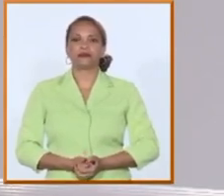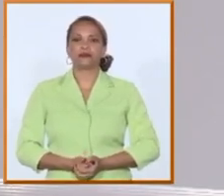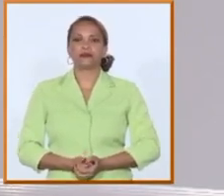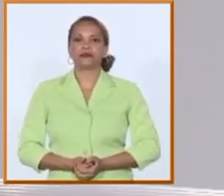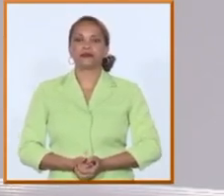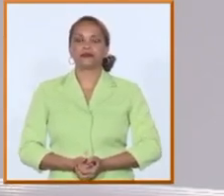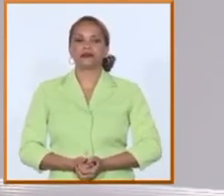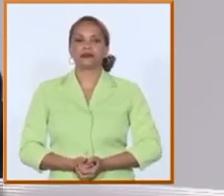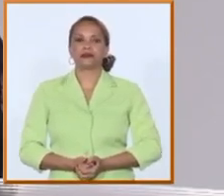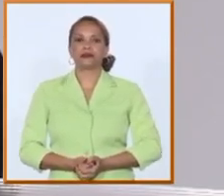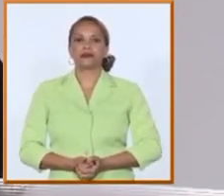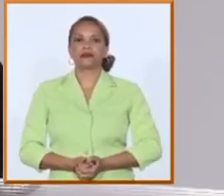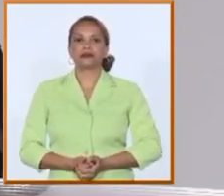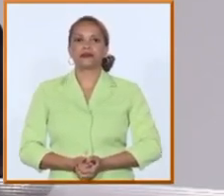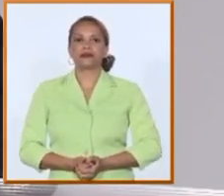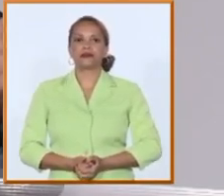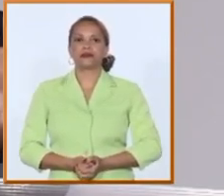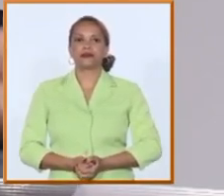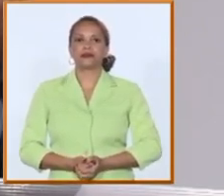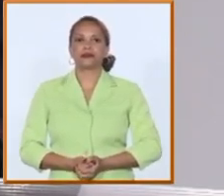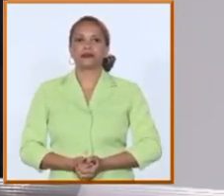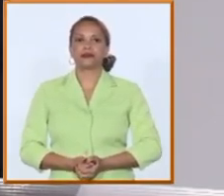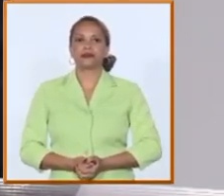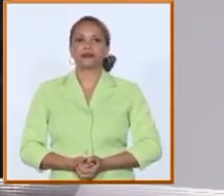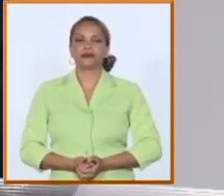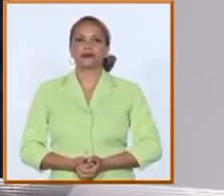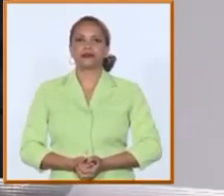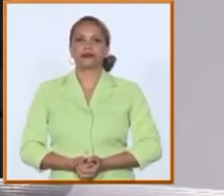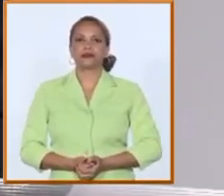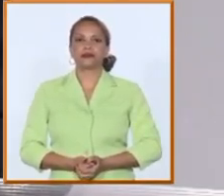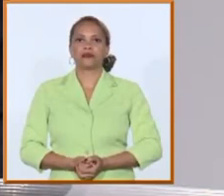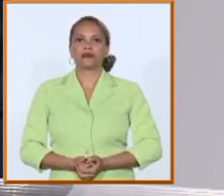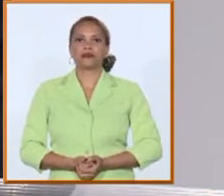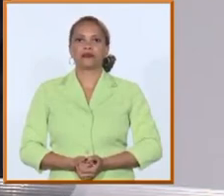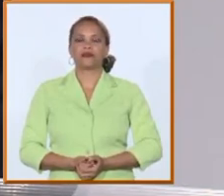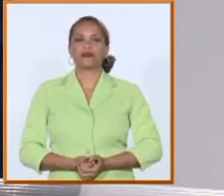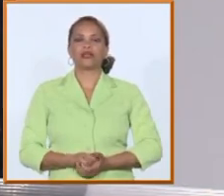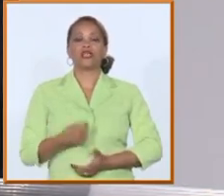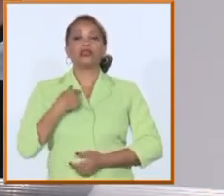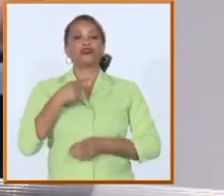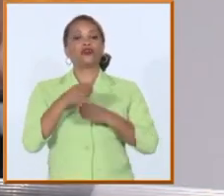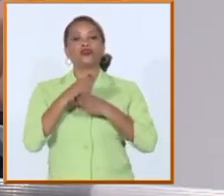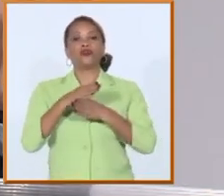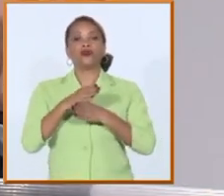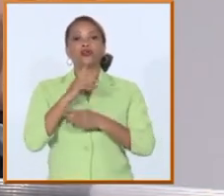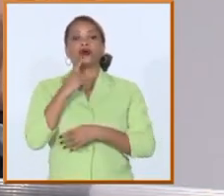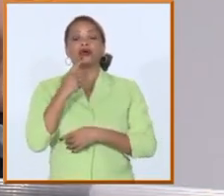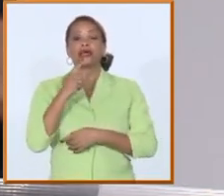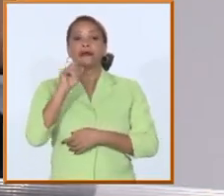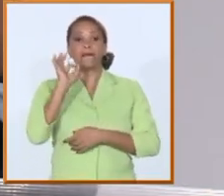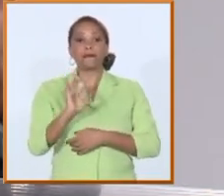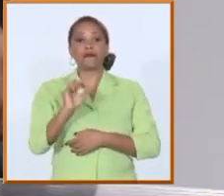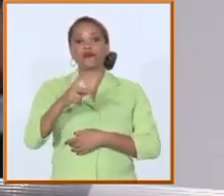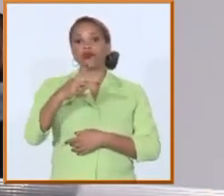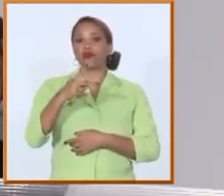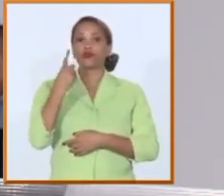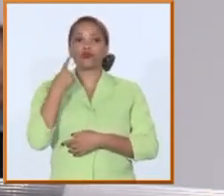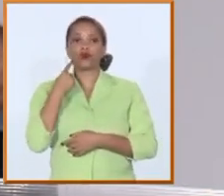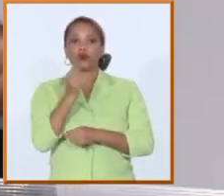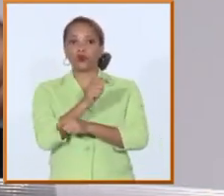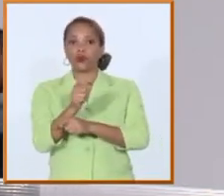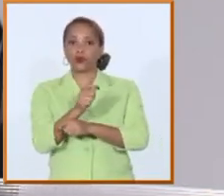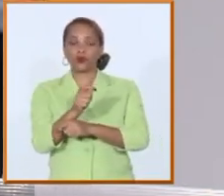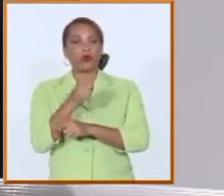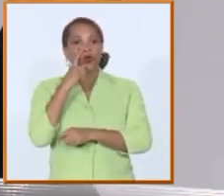esto obligatoriamente no significa que en el mismo curso vamos a tener dos primeros años hay un grupo de modelos que se están analizando